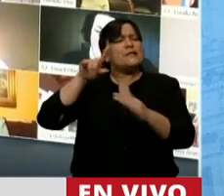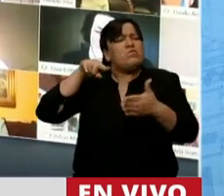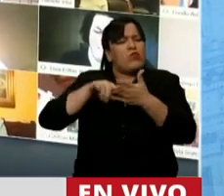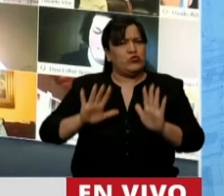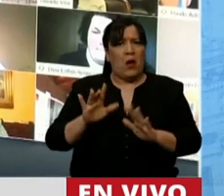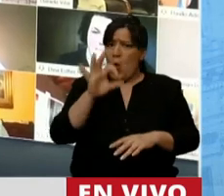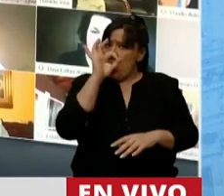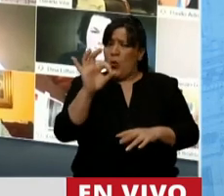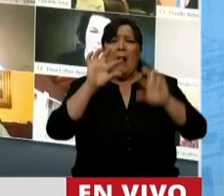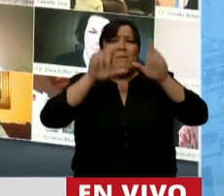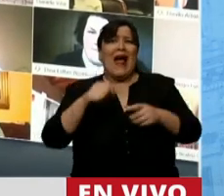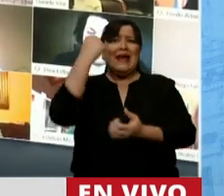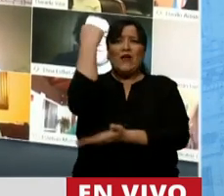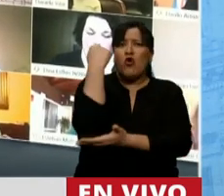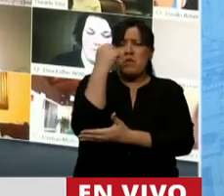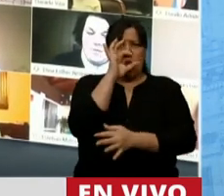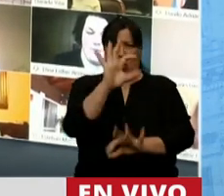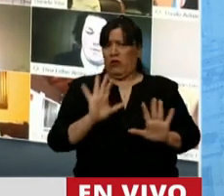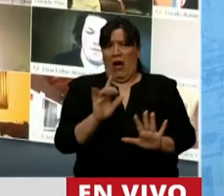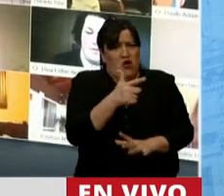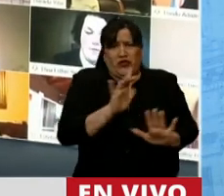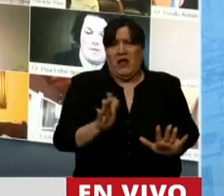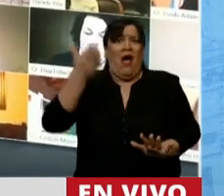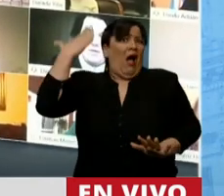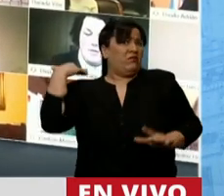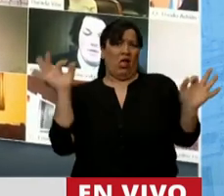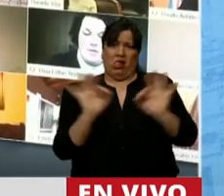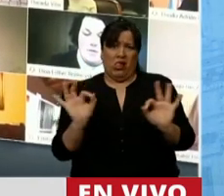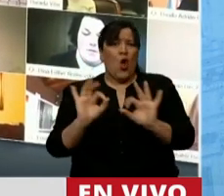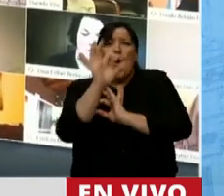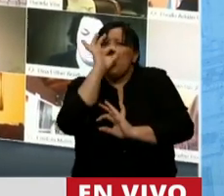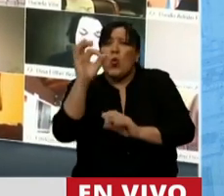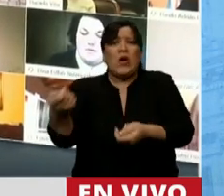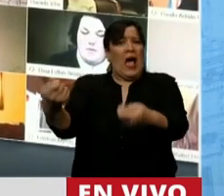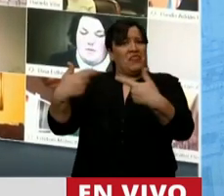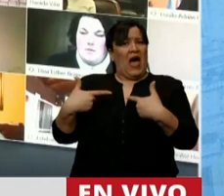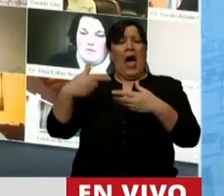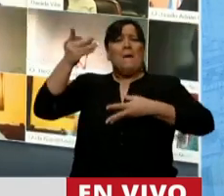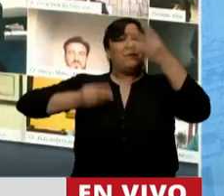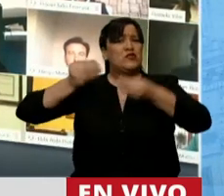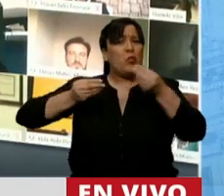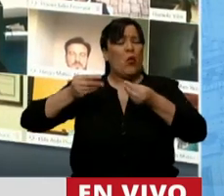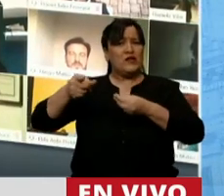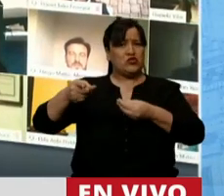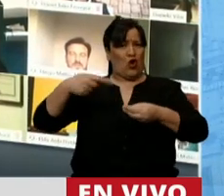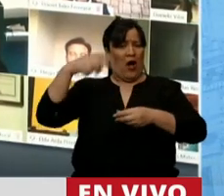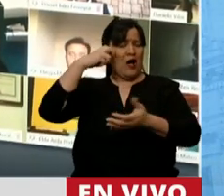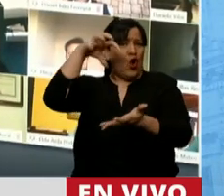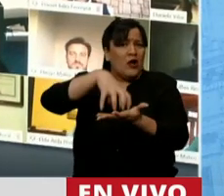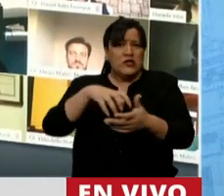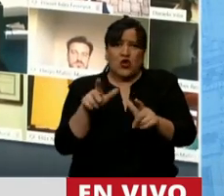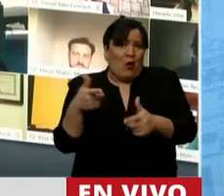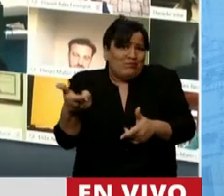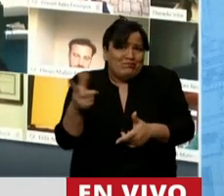un plan económico y no lo tienen. Nunca enviaron el presupuesto al Congreso porque no lo tuvieron y porque no lo tienen.